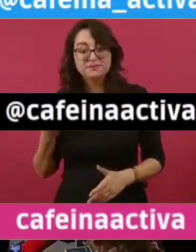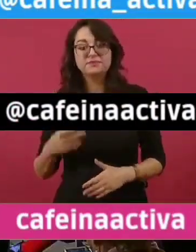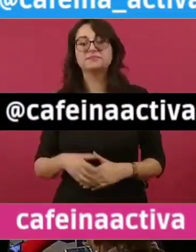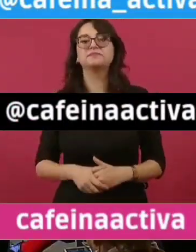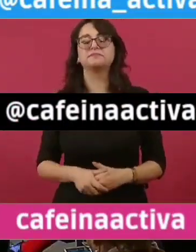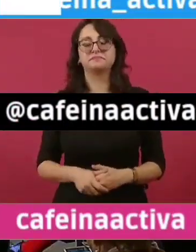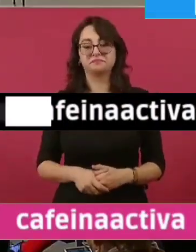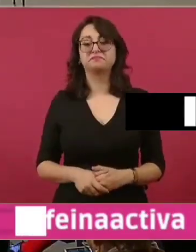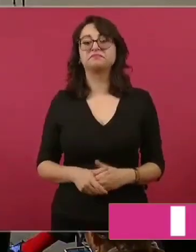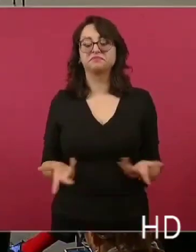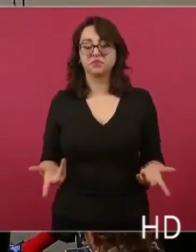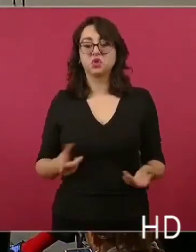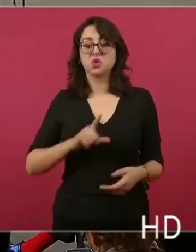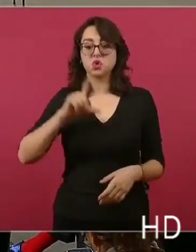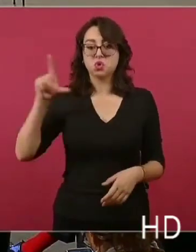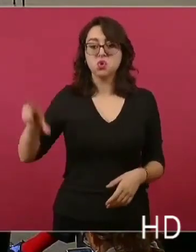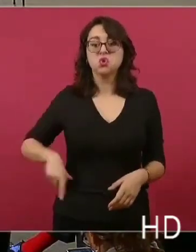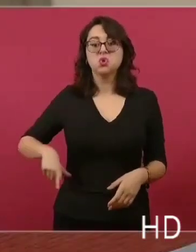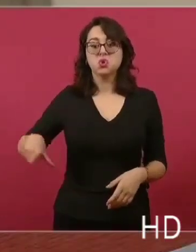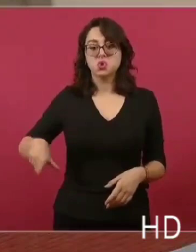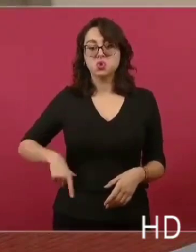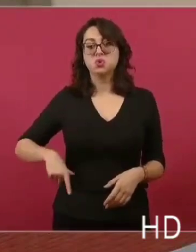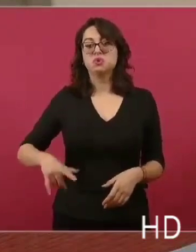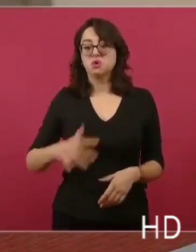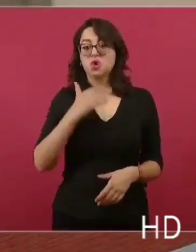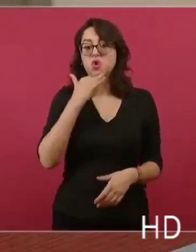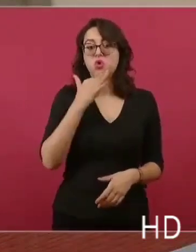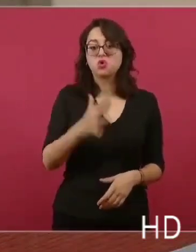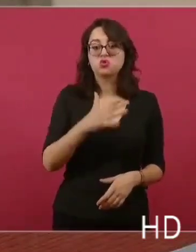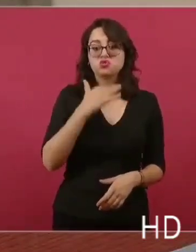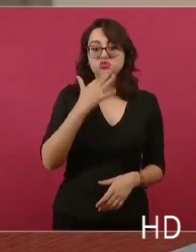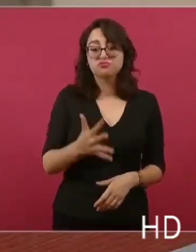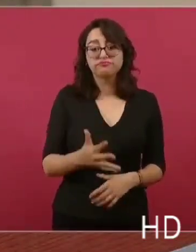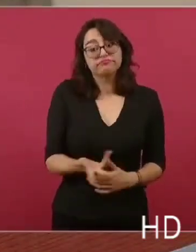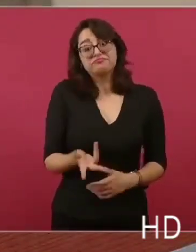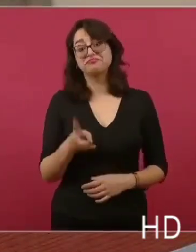algunos Estado corrupto, se oye horrible, pues eso es.